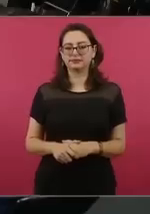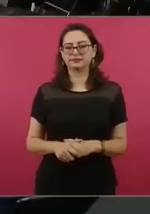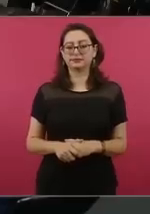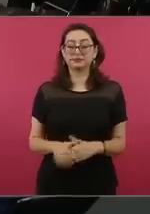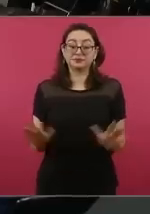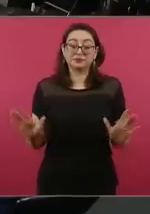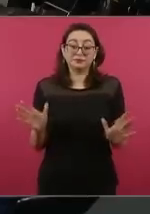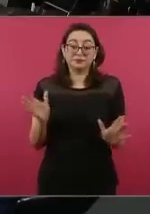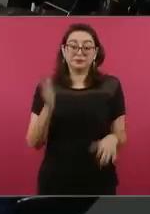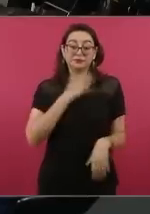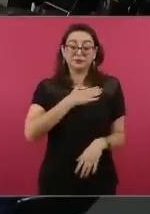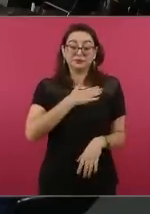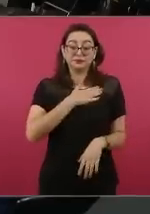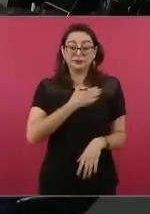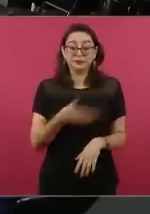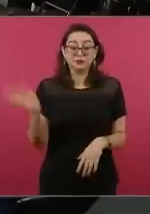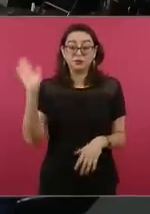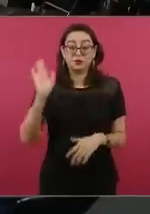Pero bueno, así es esto.